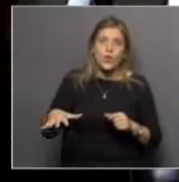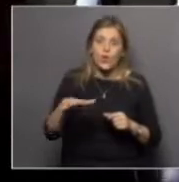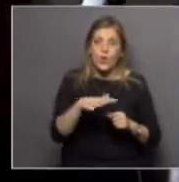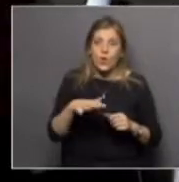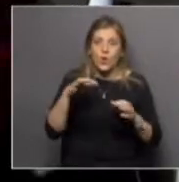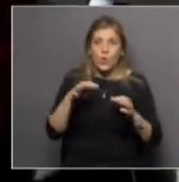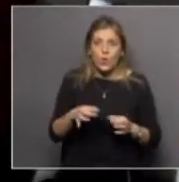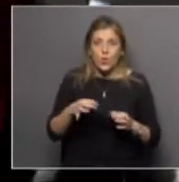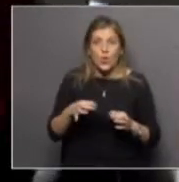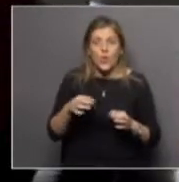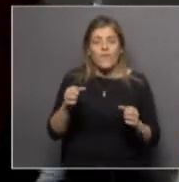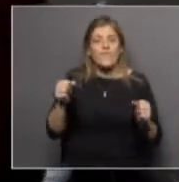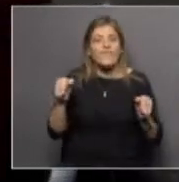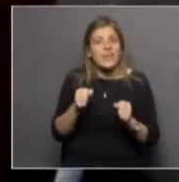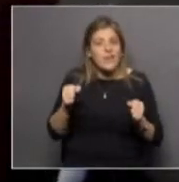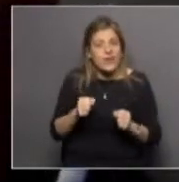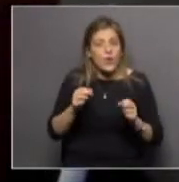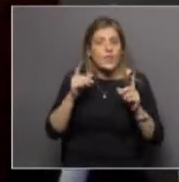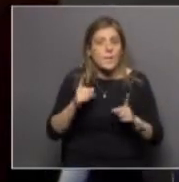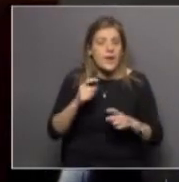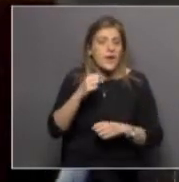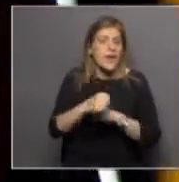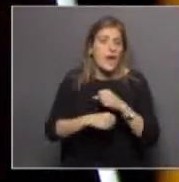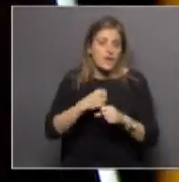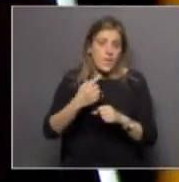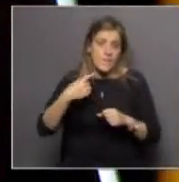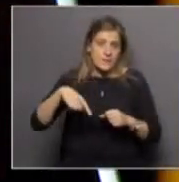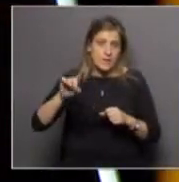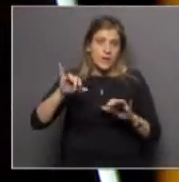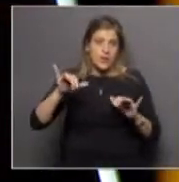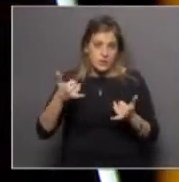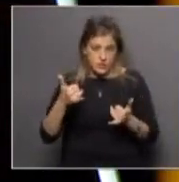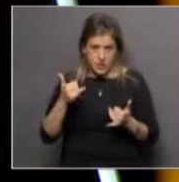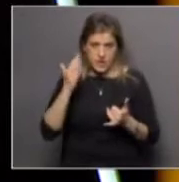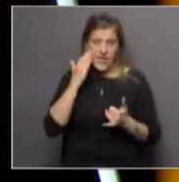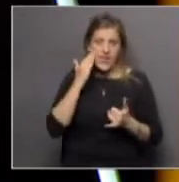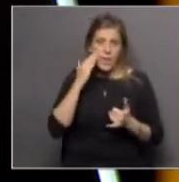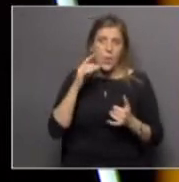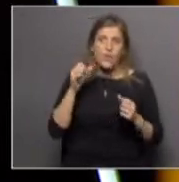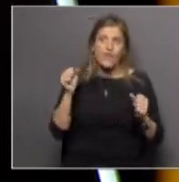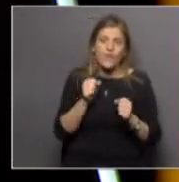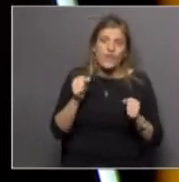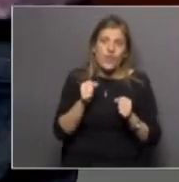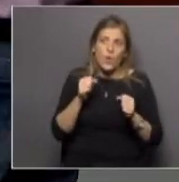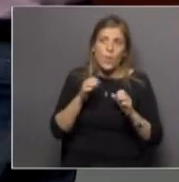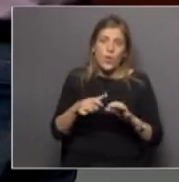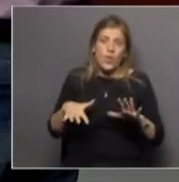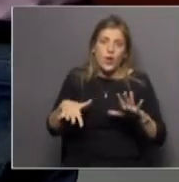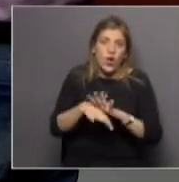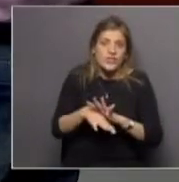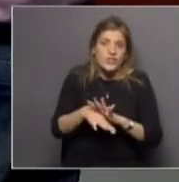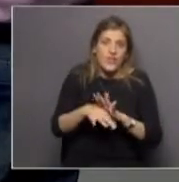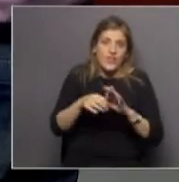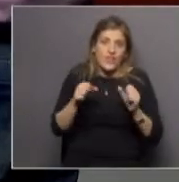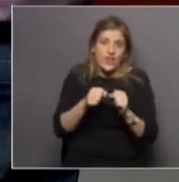la temporada la estación más fría el año pasado nos habíamos prevenido sobre la posible coincidencia de